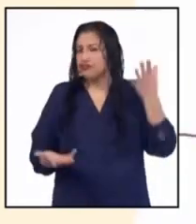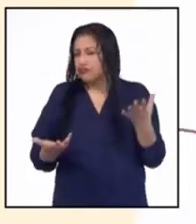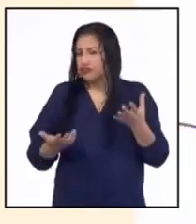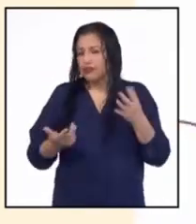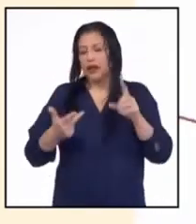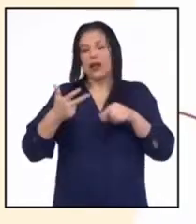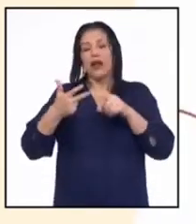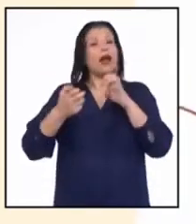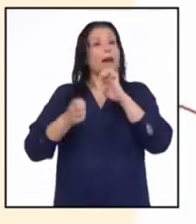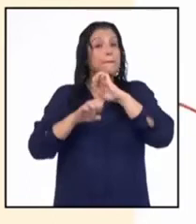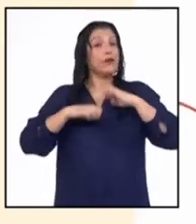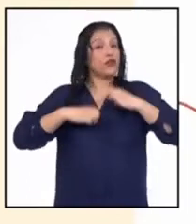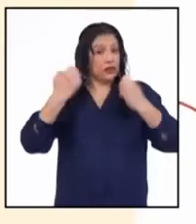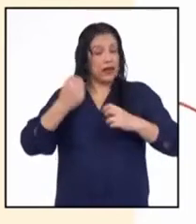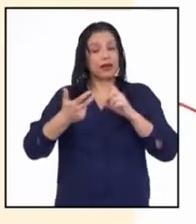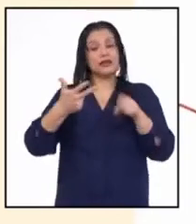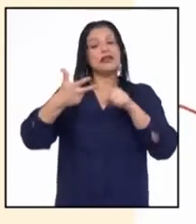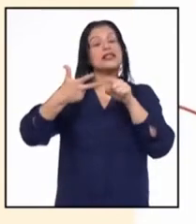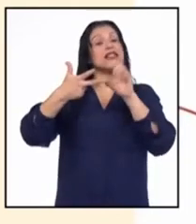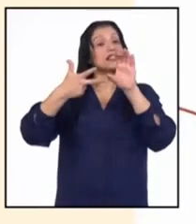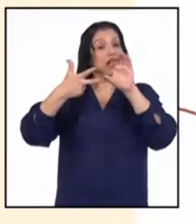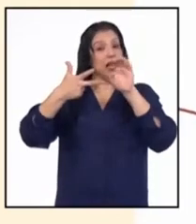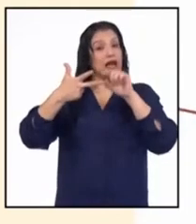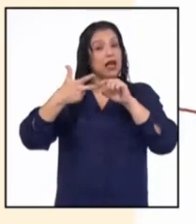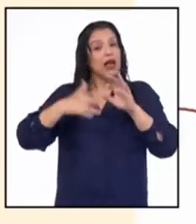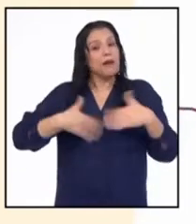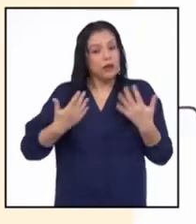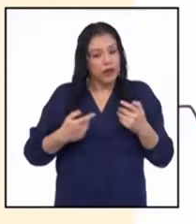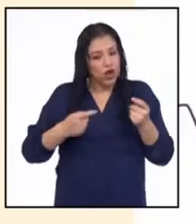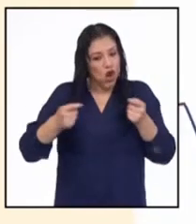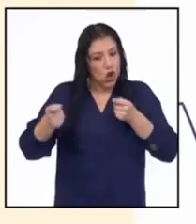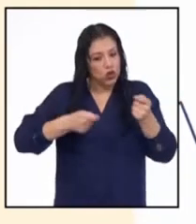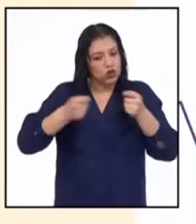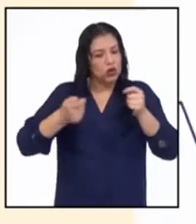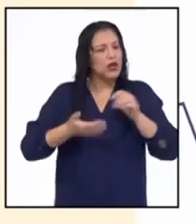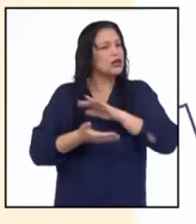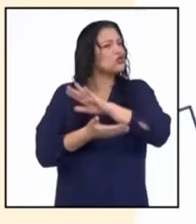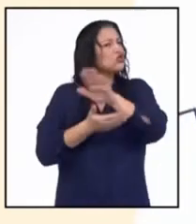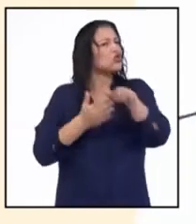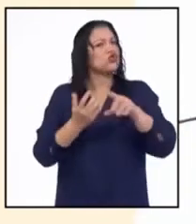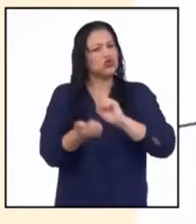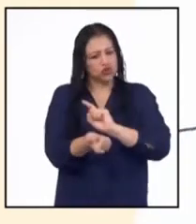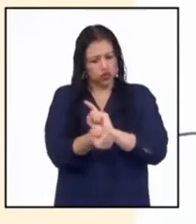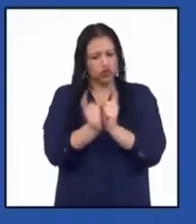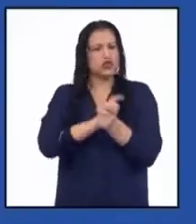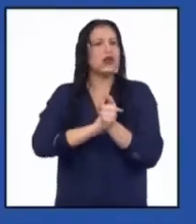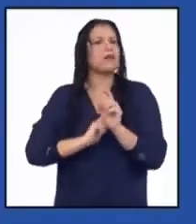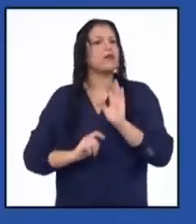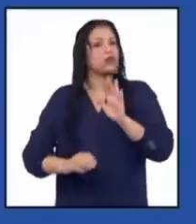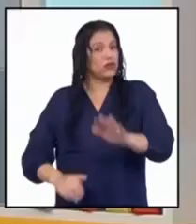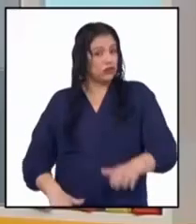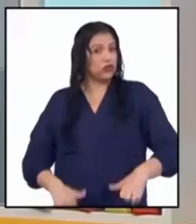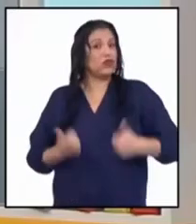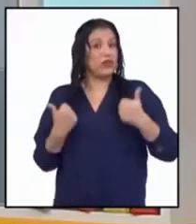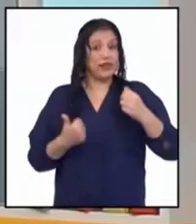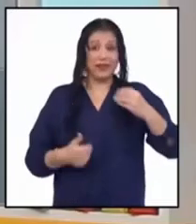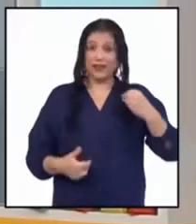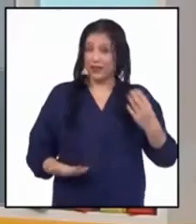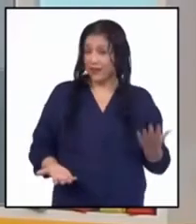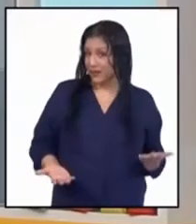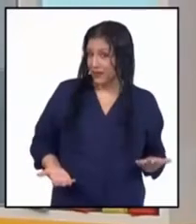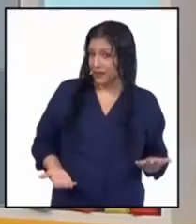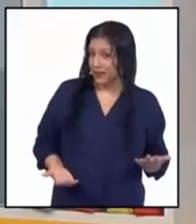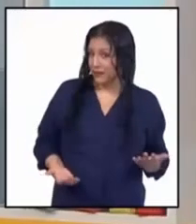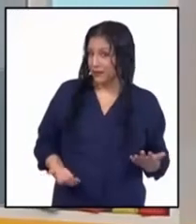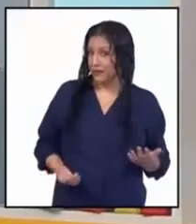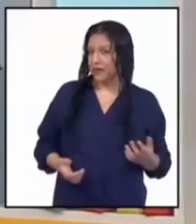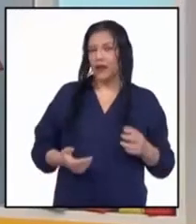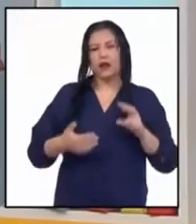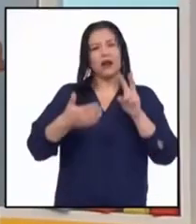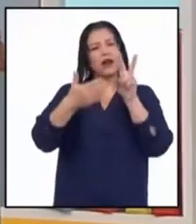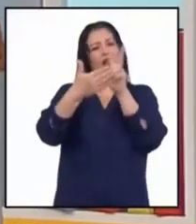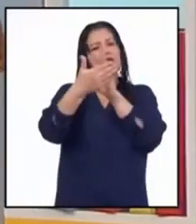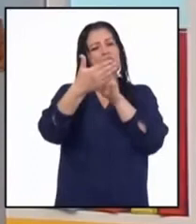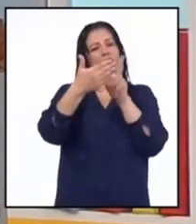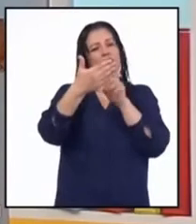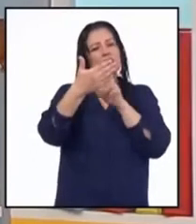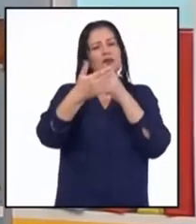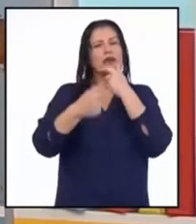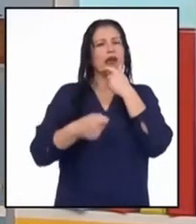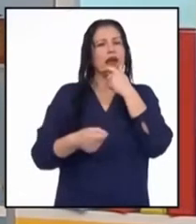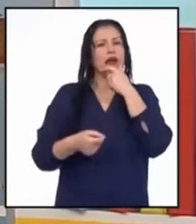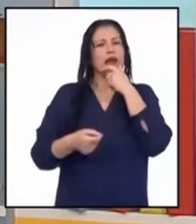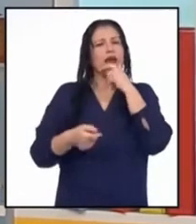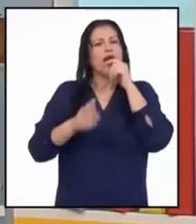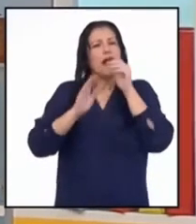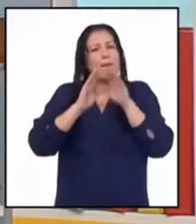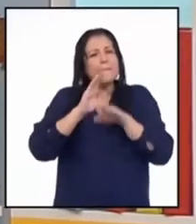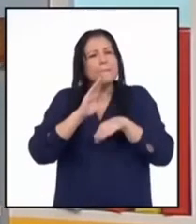C, poder manejar todos los cambios que se dan en sus vidas. El texto dice, gran parte del reto